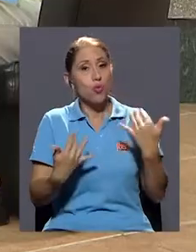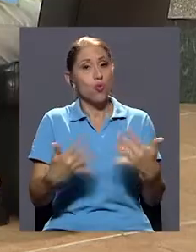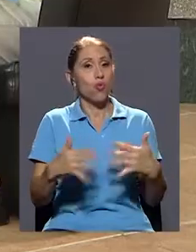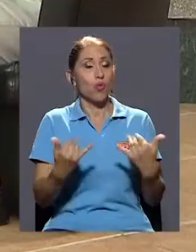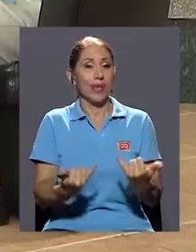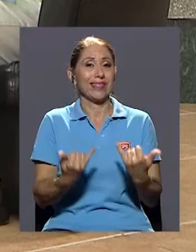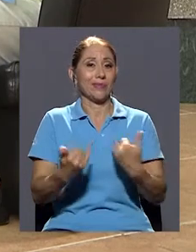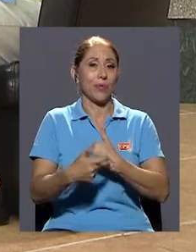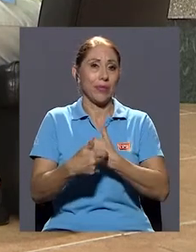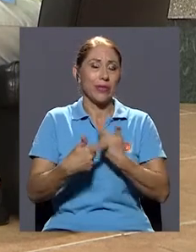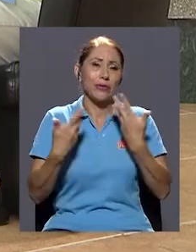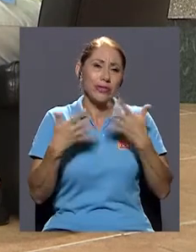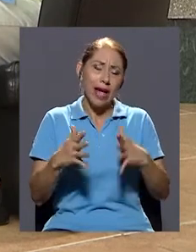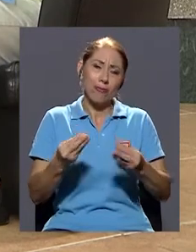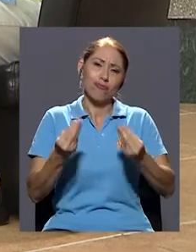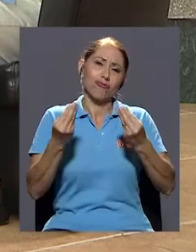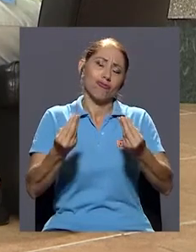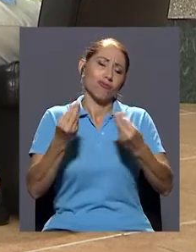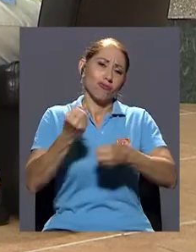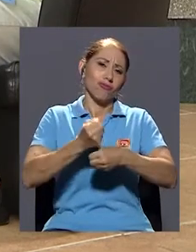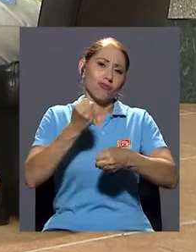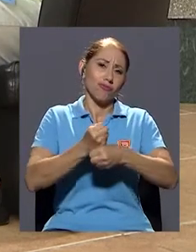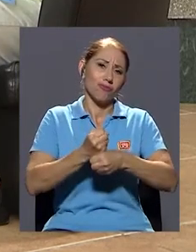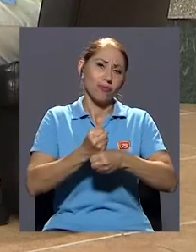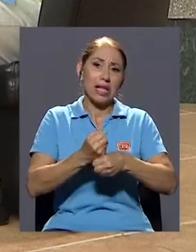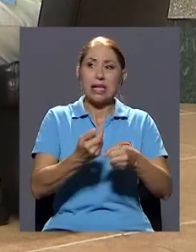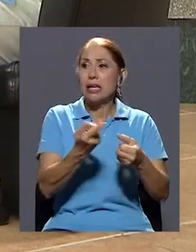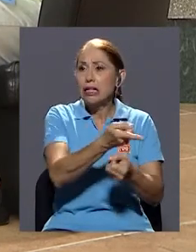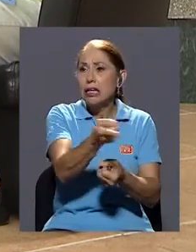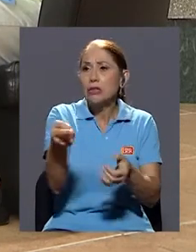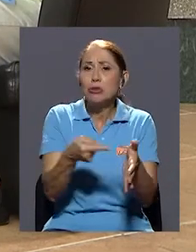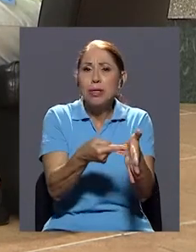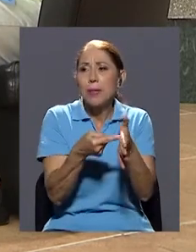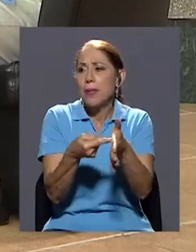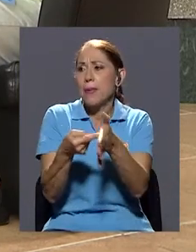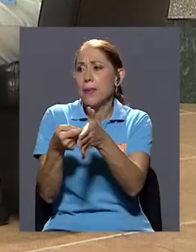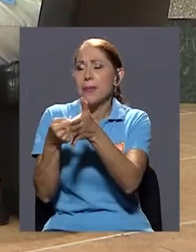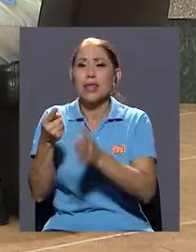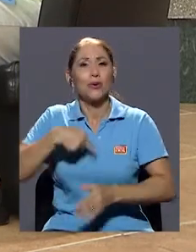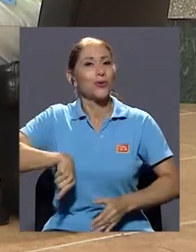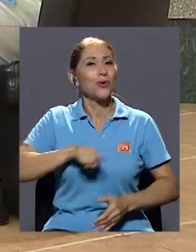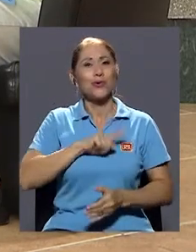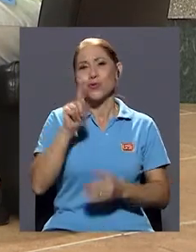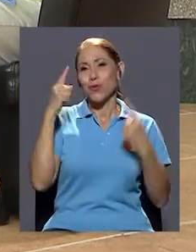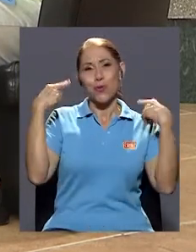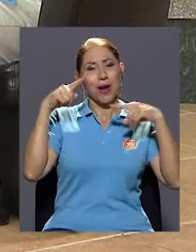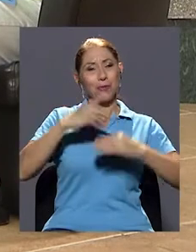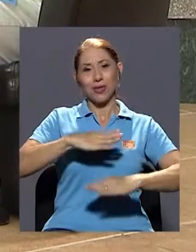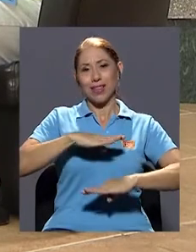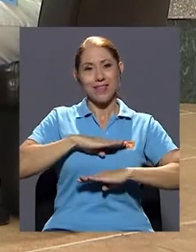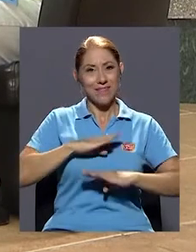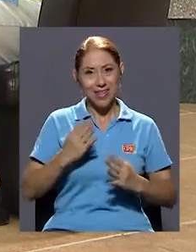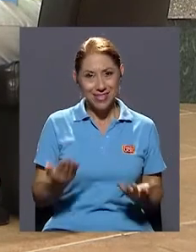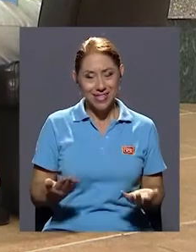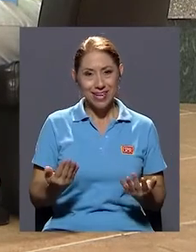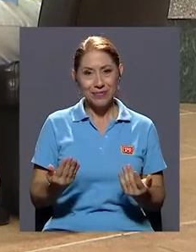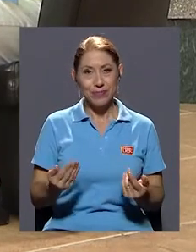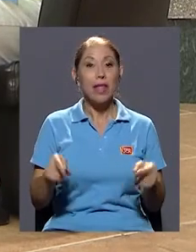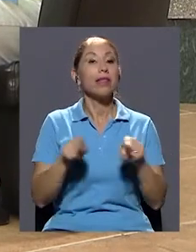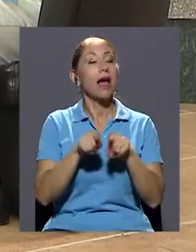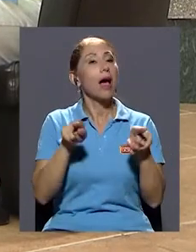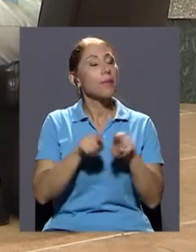en este momento que se ha ido ampliando, una demanda que no logramos satisfacer, no hemos dejado de dar también,